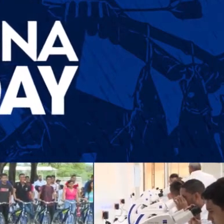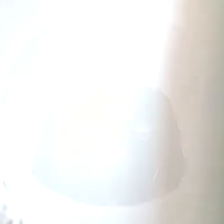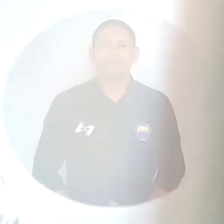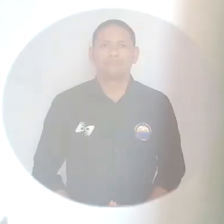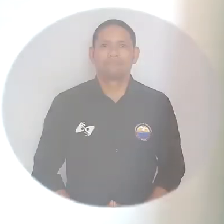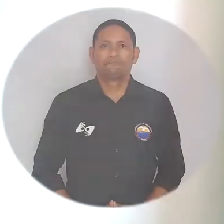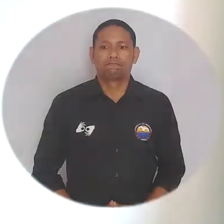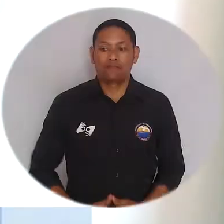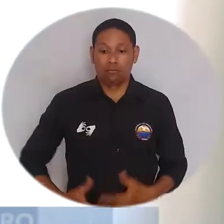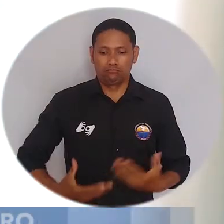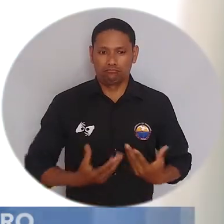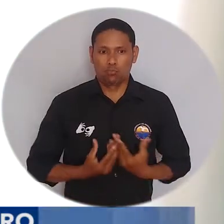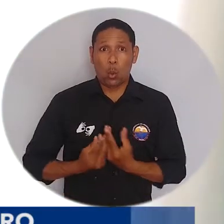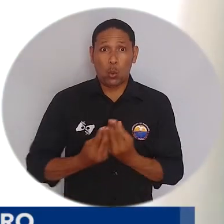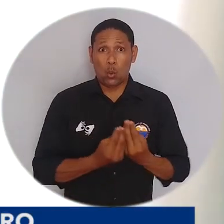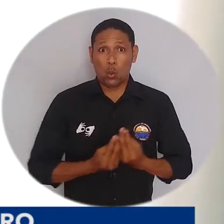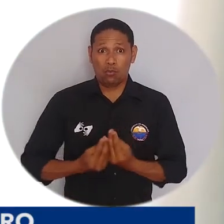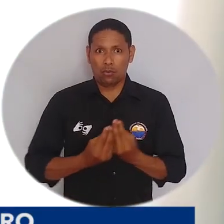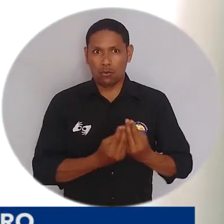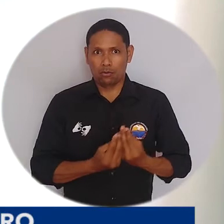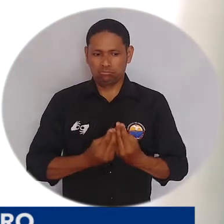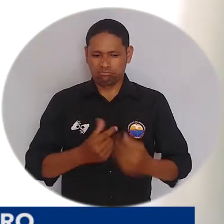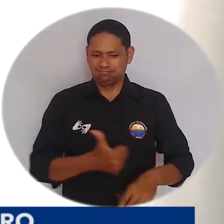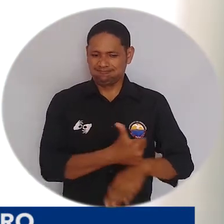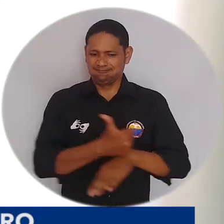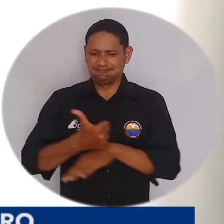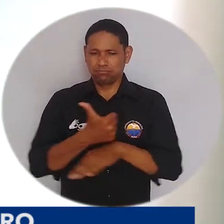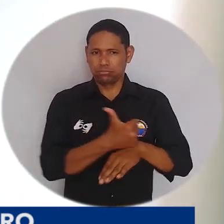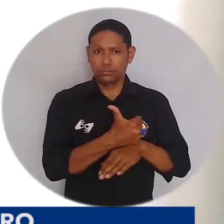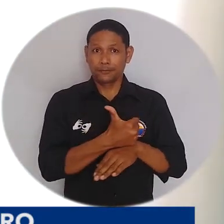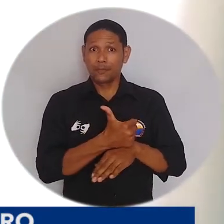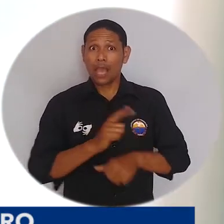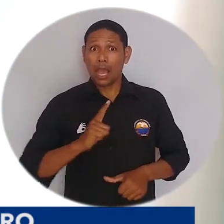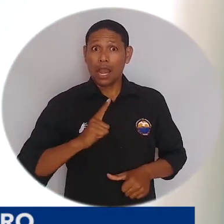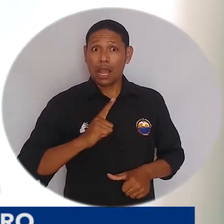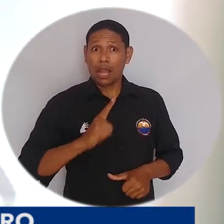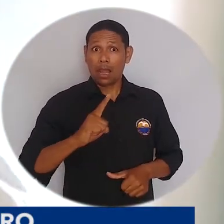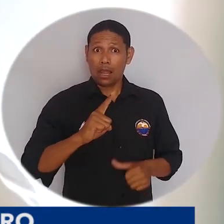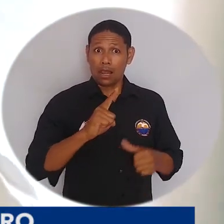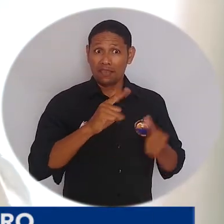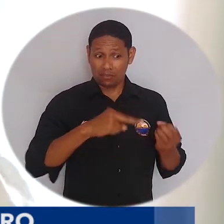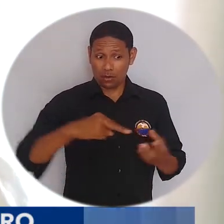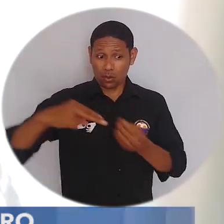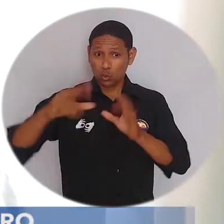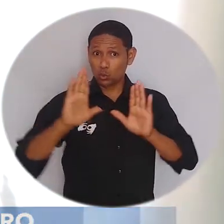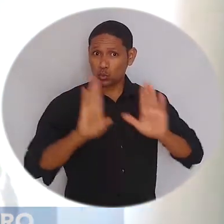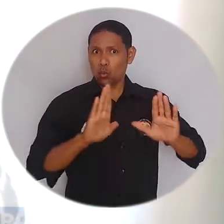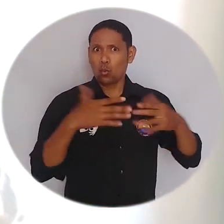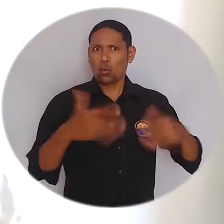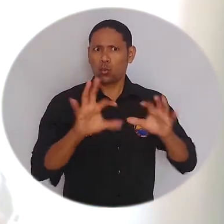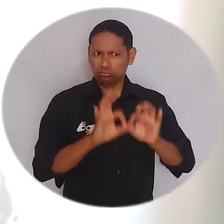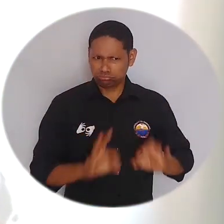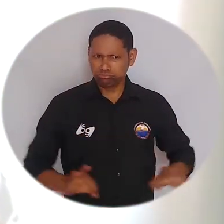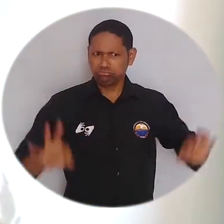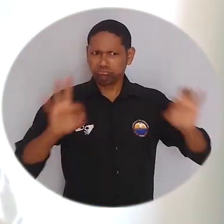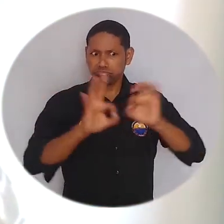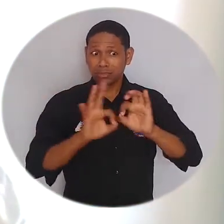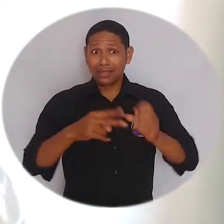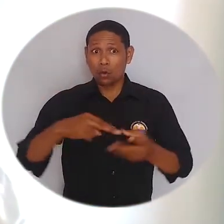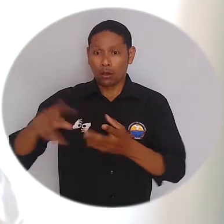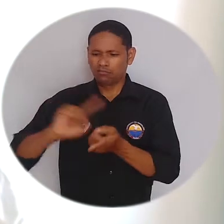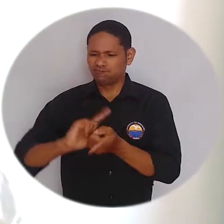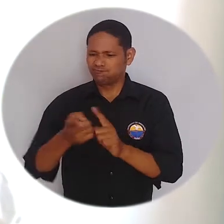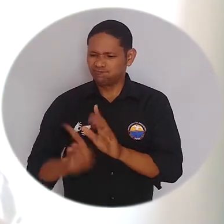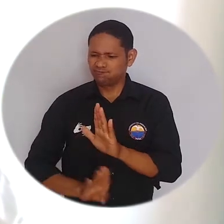Los directivos y líderes educativos juegan un papel trascendental en el mejoramiento de la